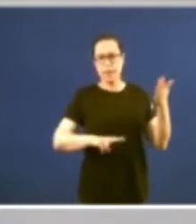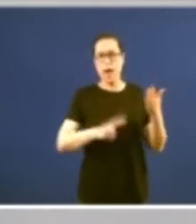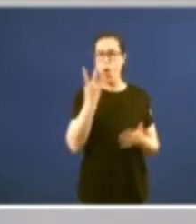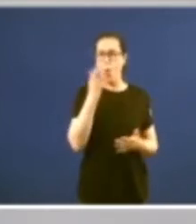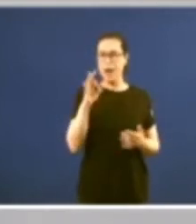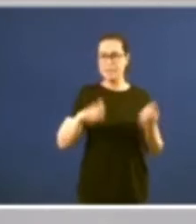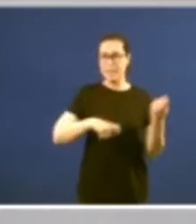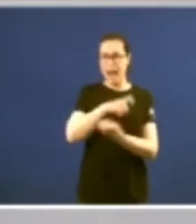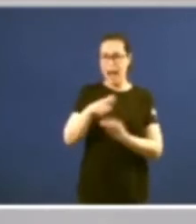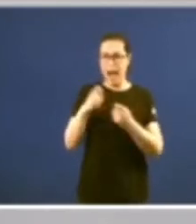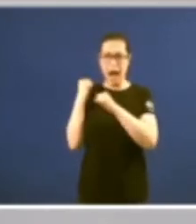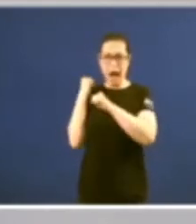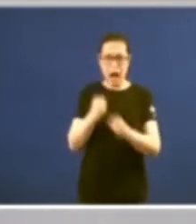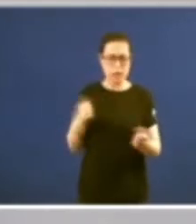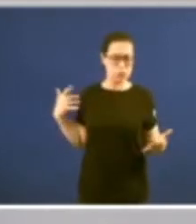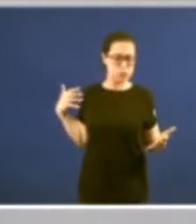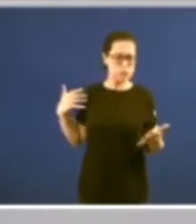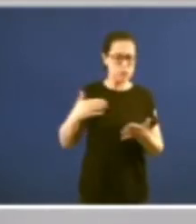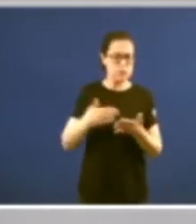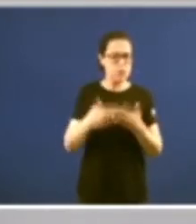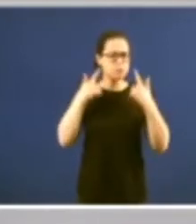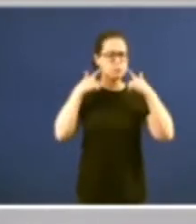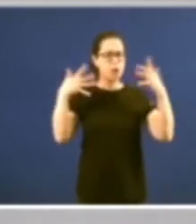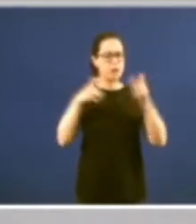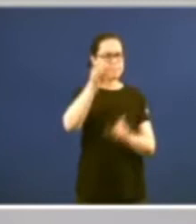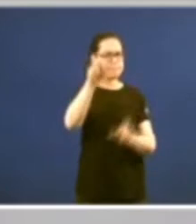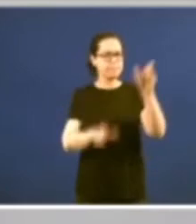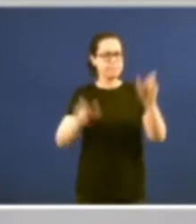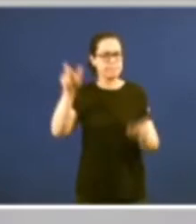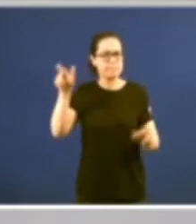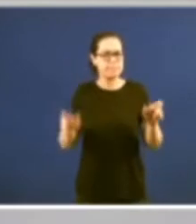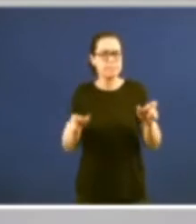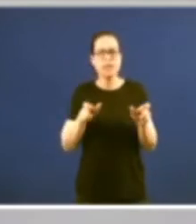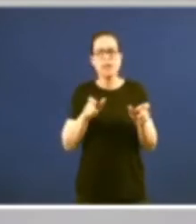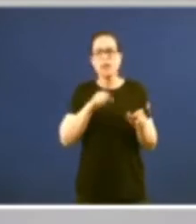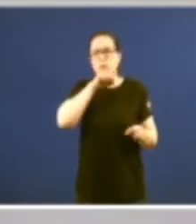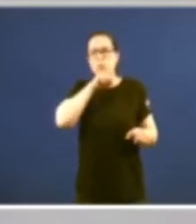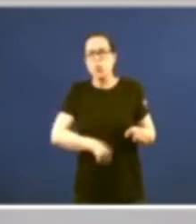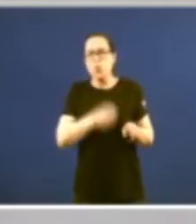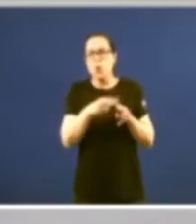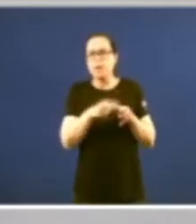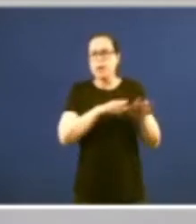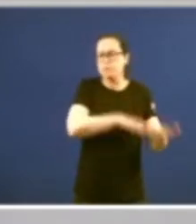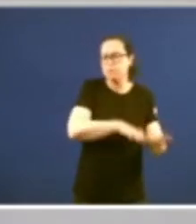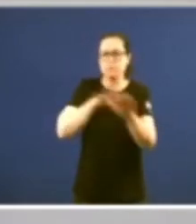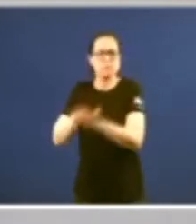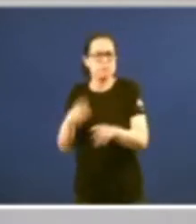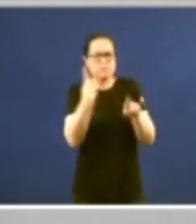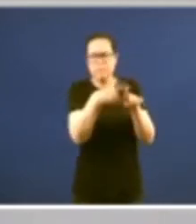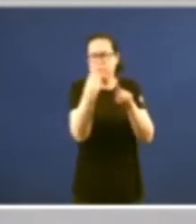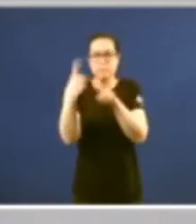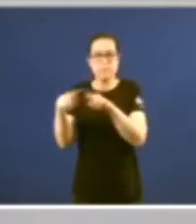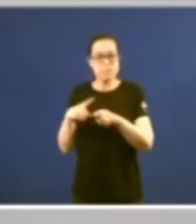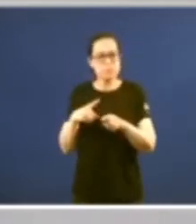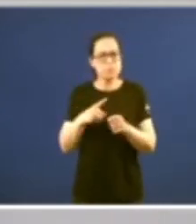años por estas tremendas personalidades pertenecientes a una u otra ideología que han hecho efectiva con su entrega la